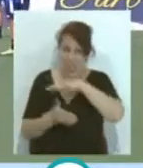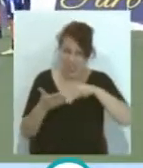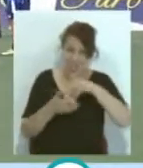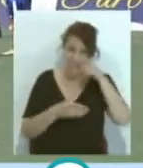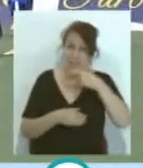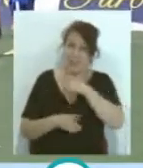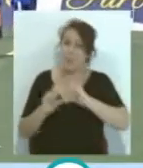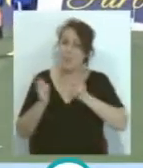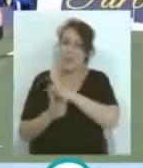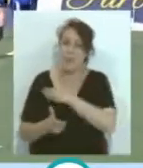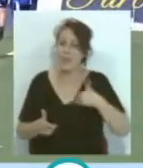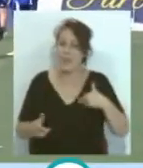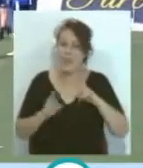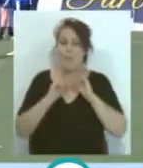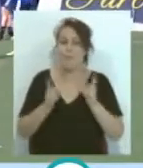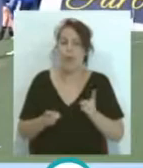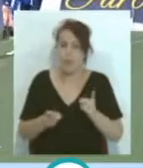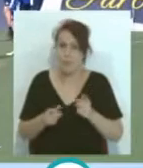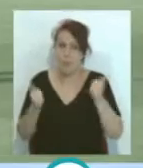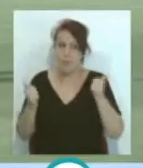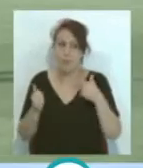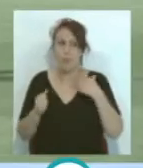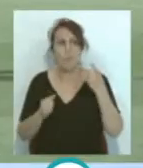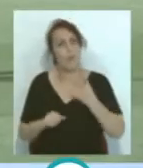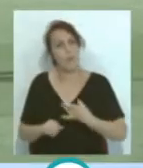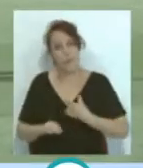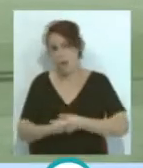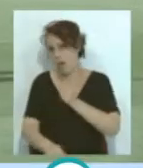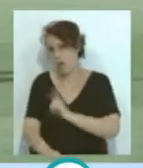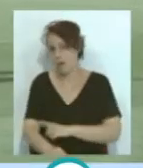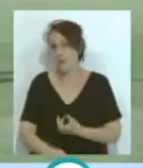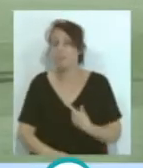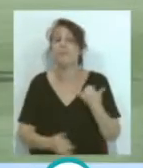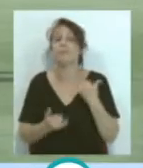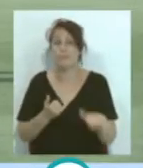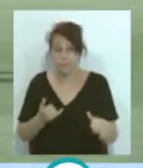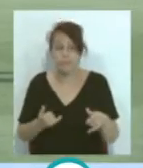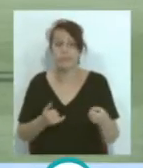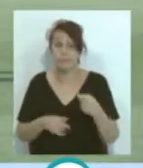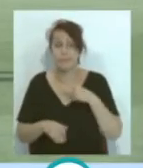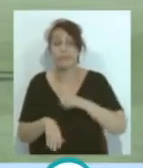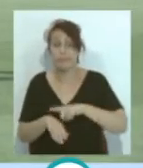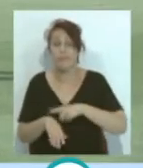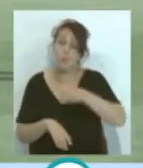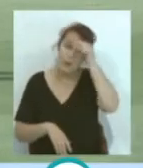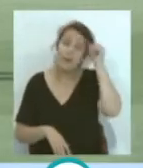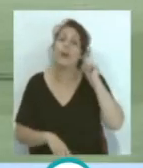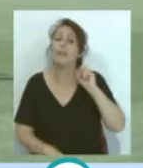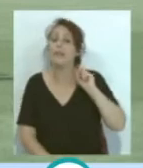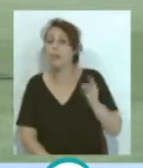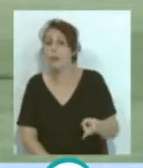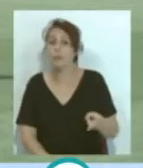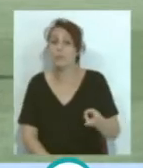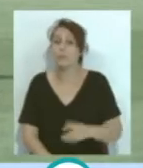...quiso exponerse algo más de lo que es habitual... ...y encajó muchísimos goles ¿no?... ...pues al final le dado la razón el tiempo a Álvaro... ...ha